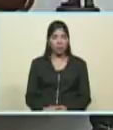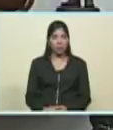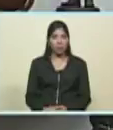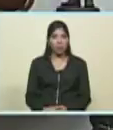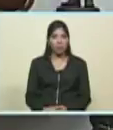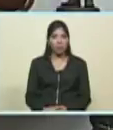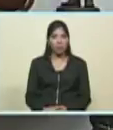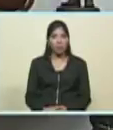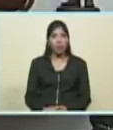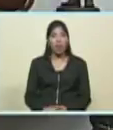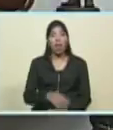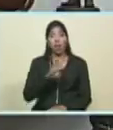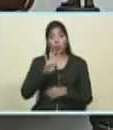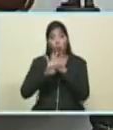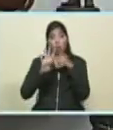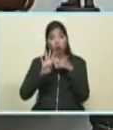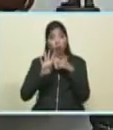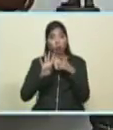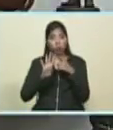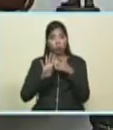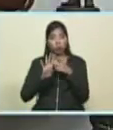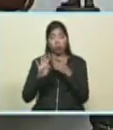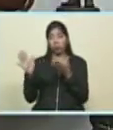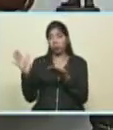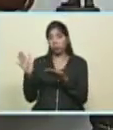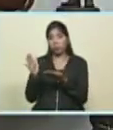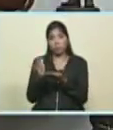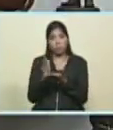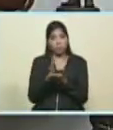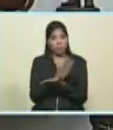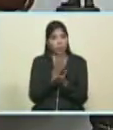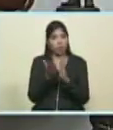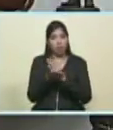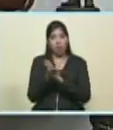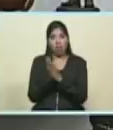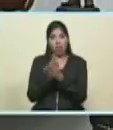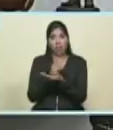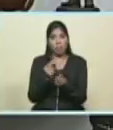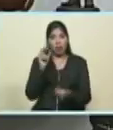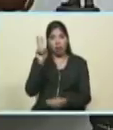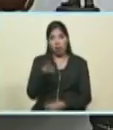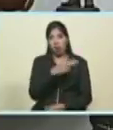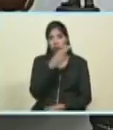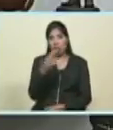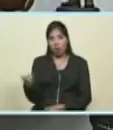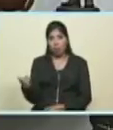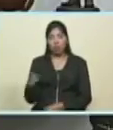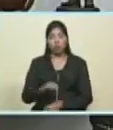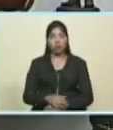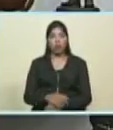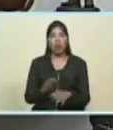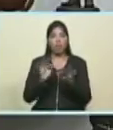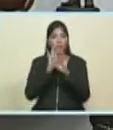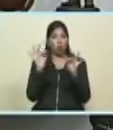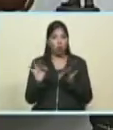el cuarto objetivo de la patria dice desmontar el sistema neocolonial de dominación imperial